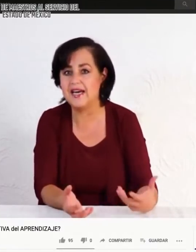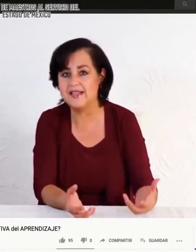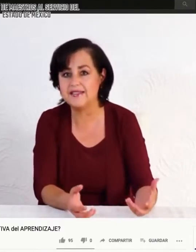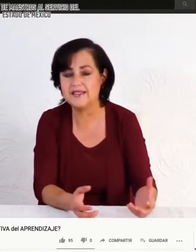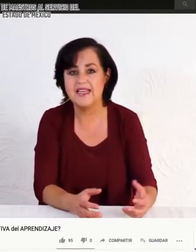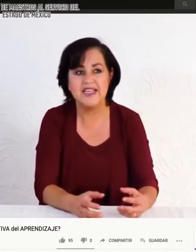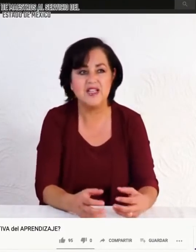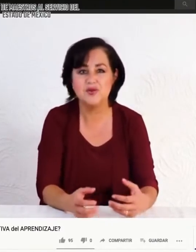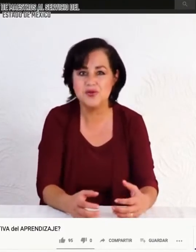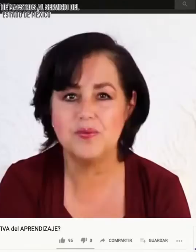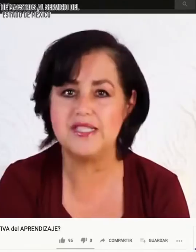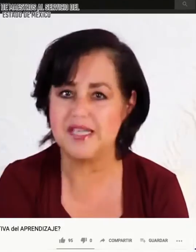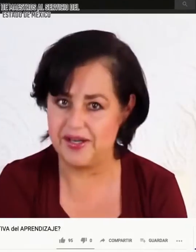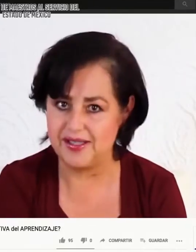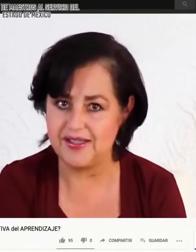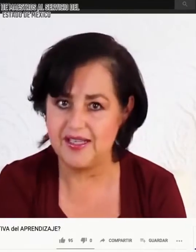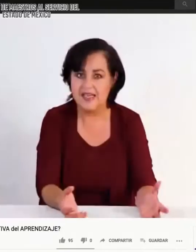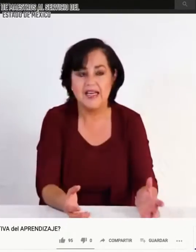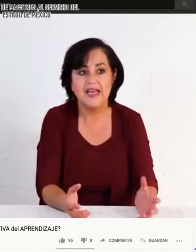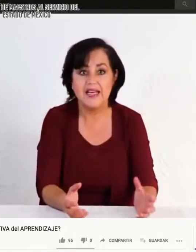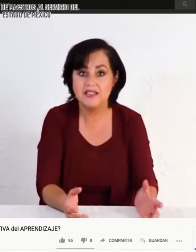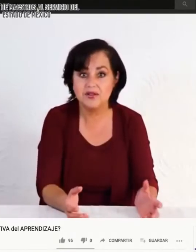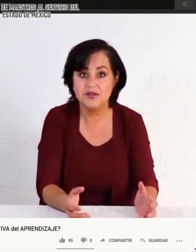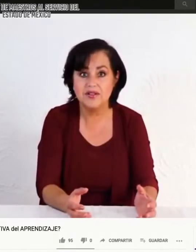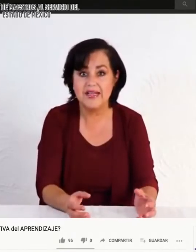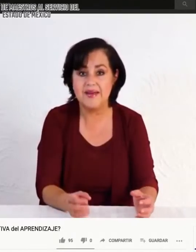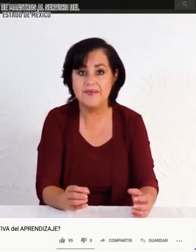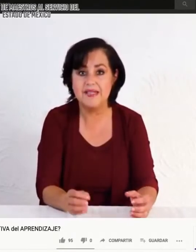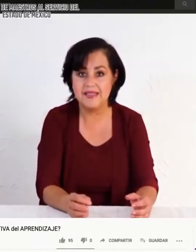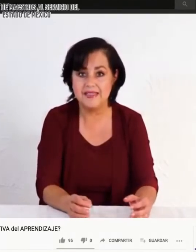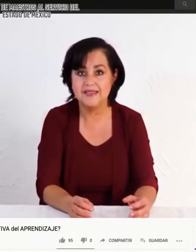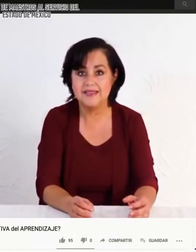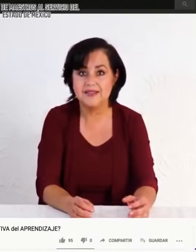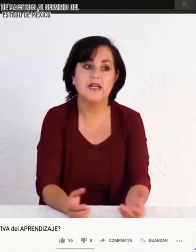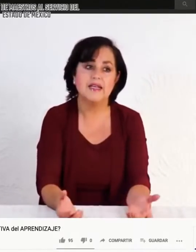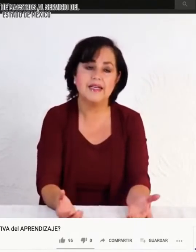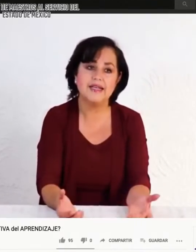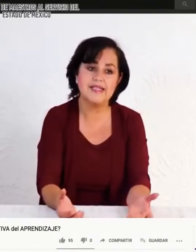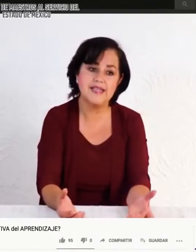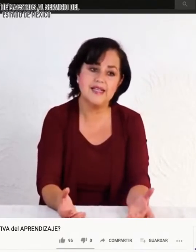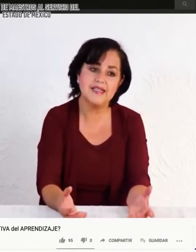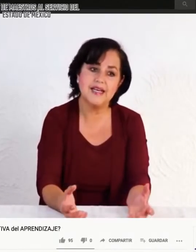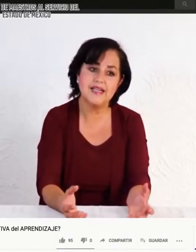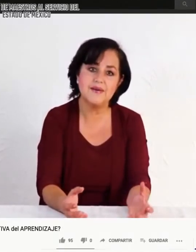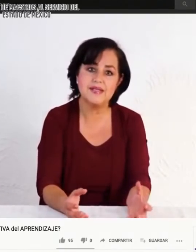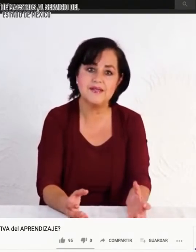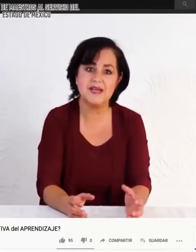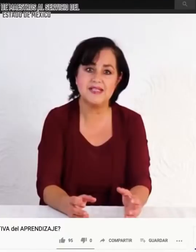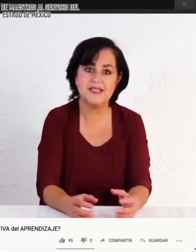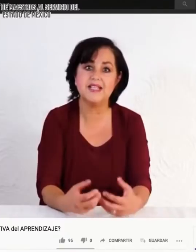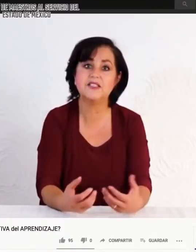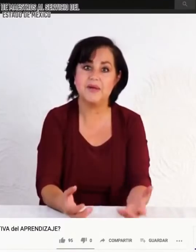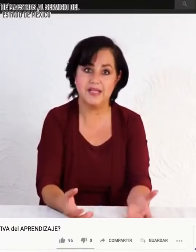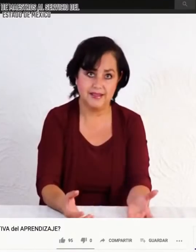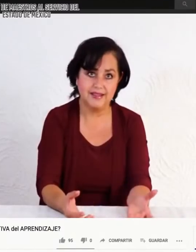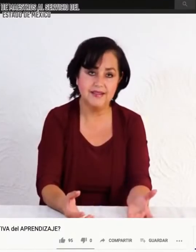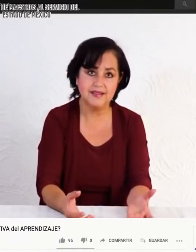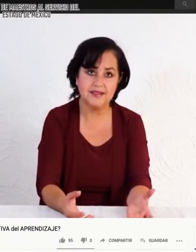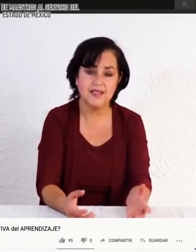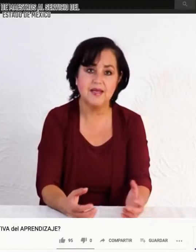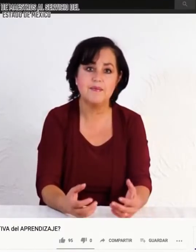más indicadas, incluso bizarras. Esto evita que sean cada vez más